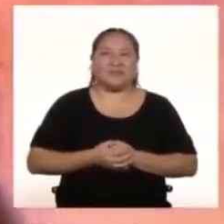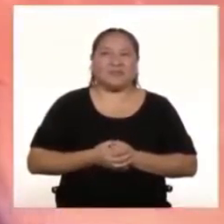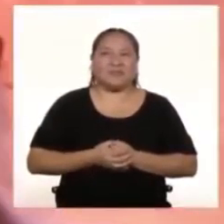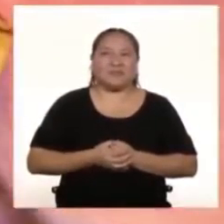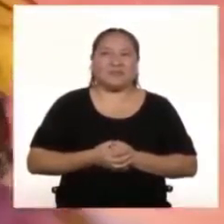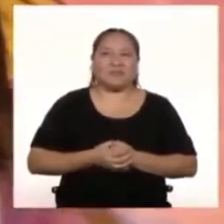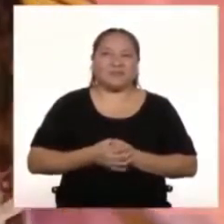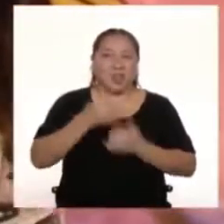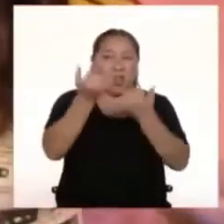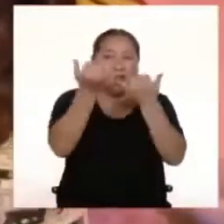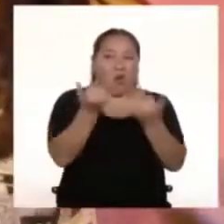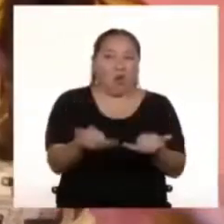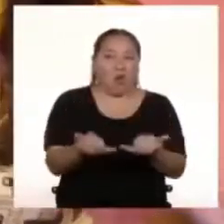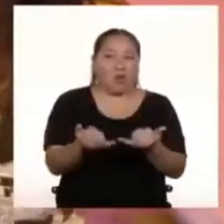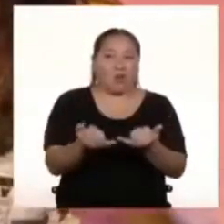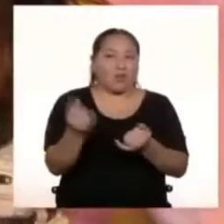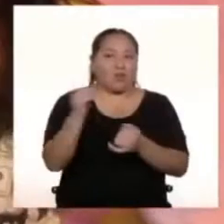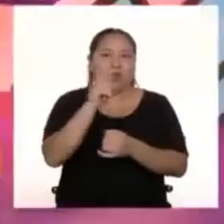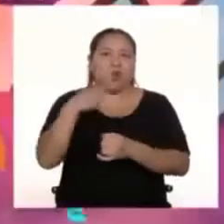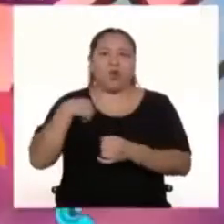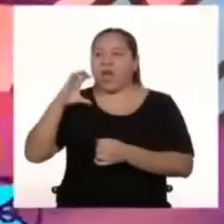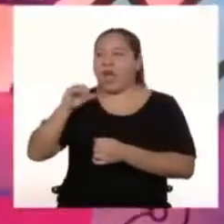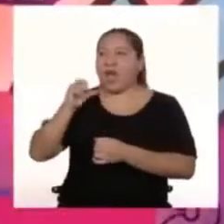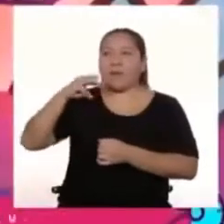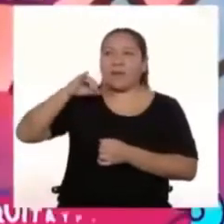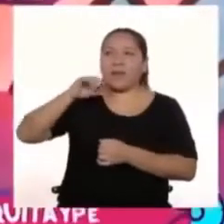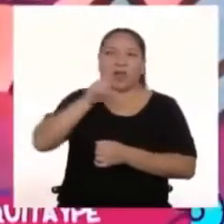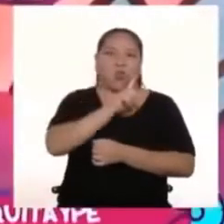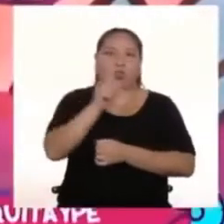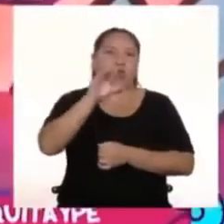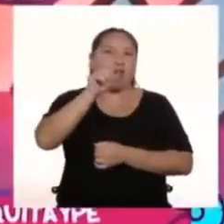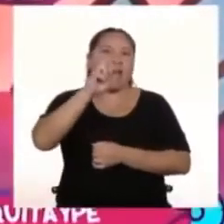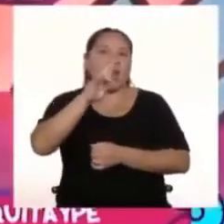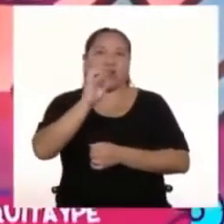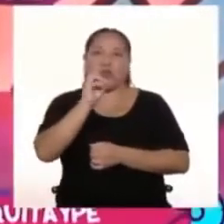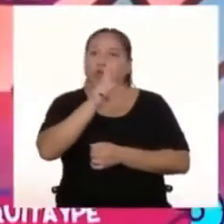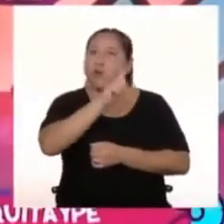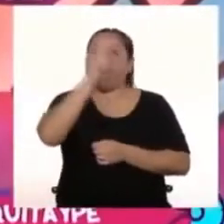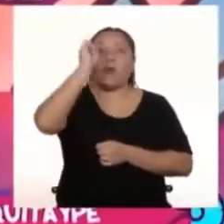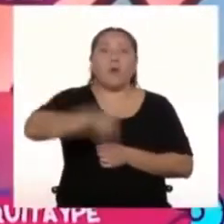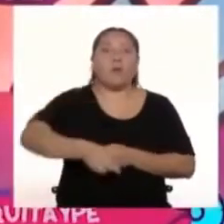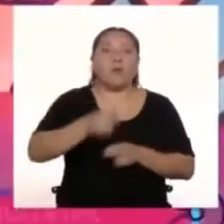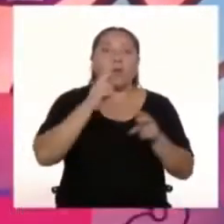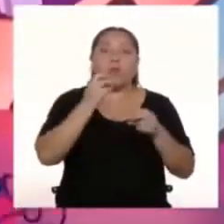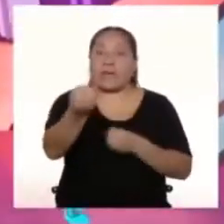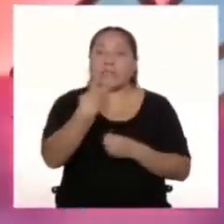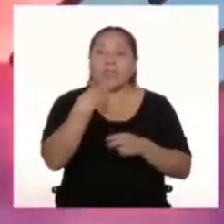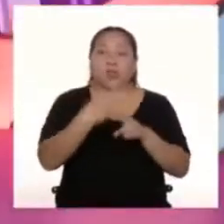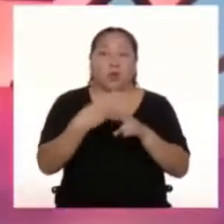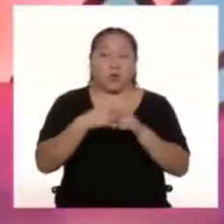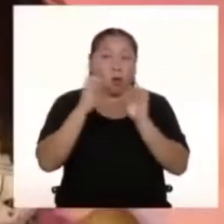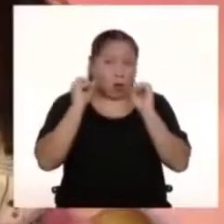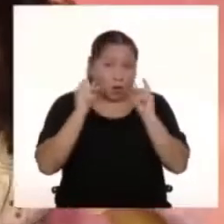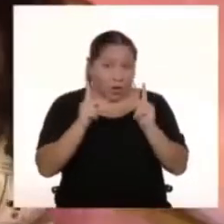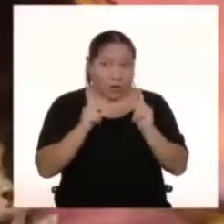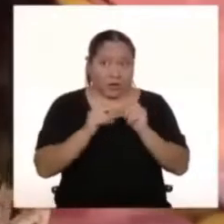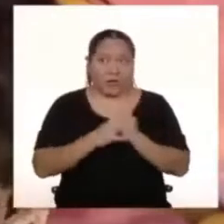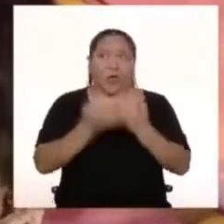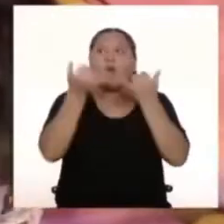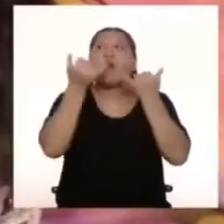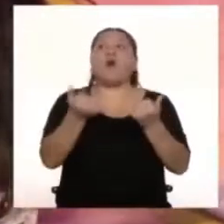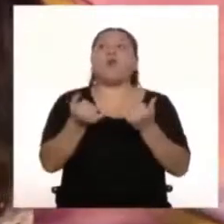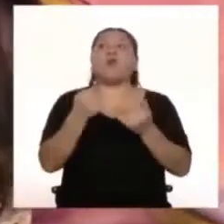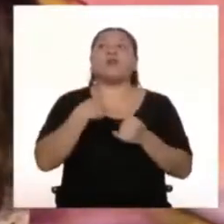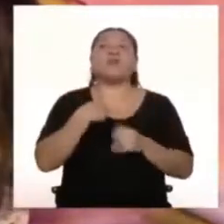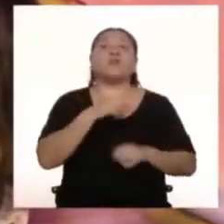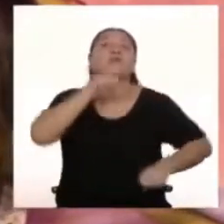El día de hoy no seremos Camila ni Carol Así que está prohibido llamarnos por nuestros nombres ¿Entendieron? Porque hoy